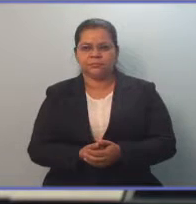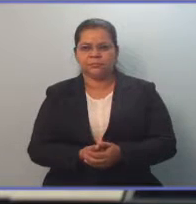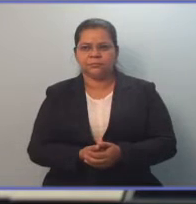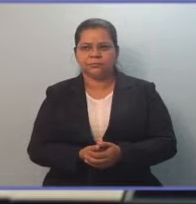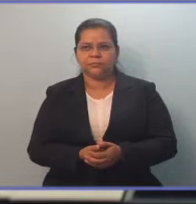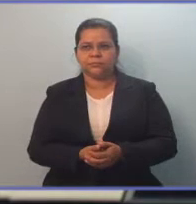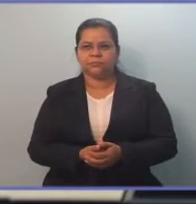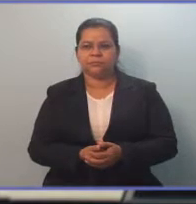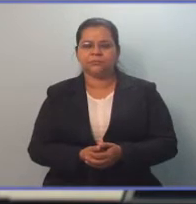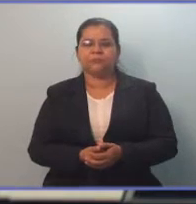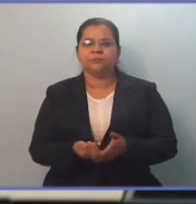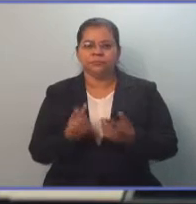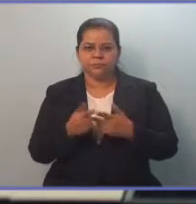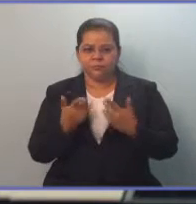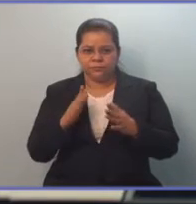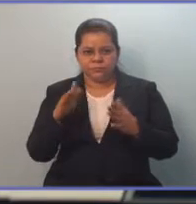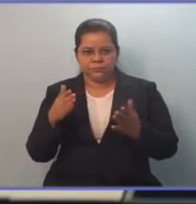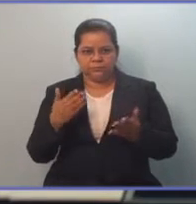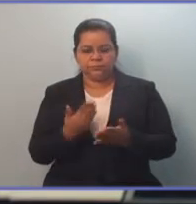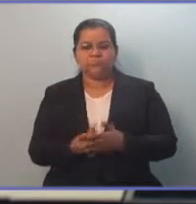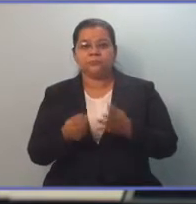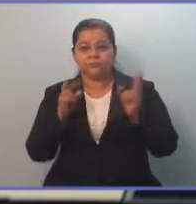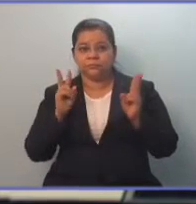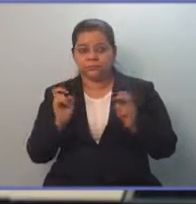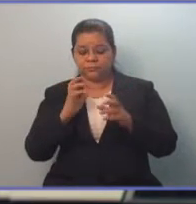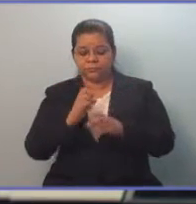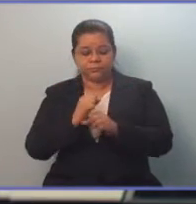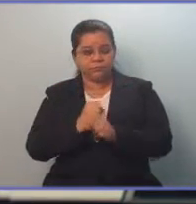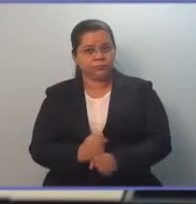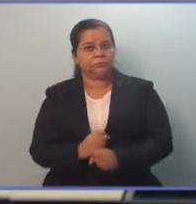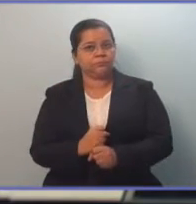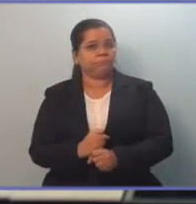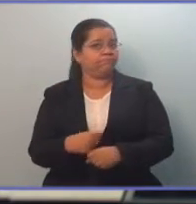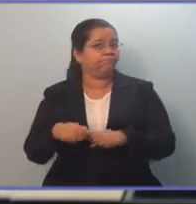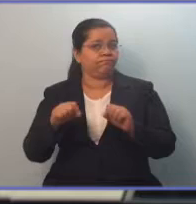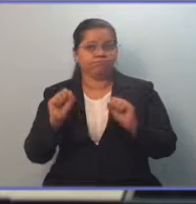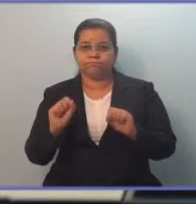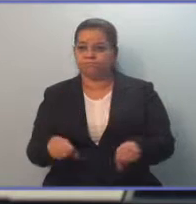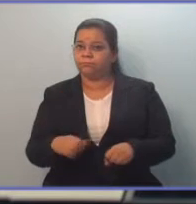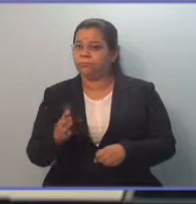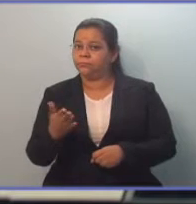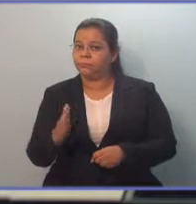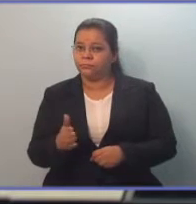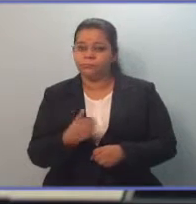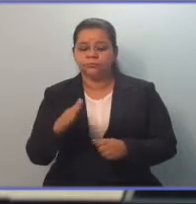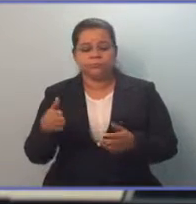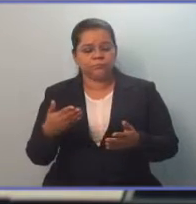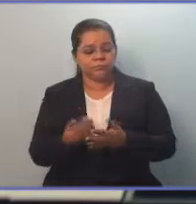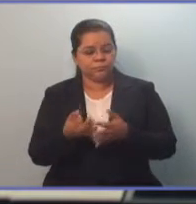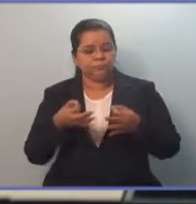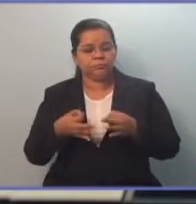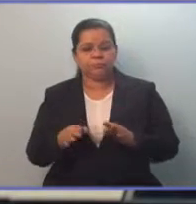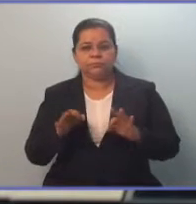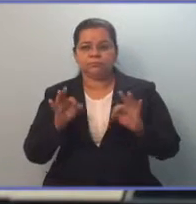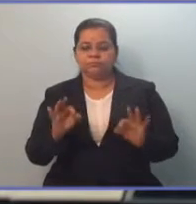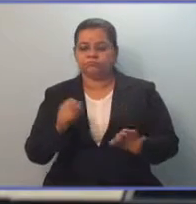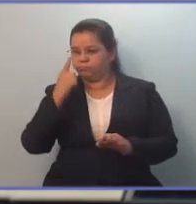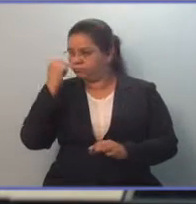El tema de seguridad no puede ser utilizado como herramienta política.